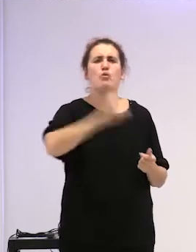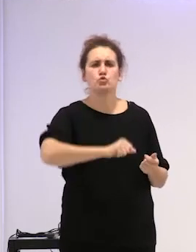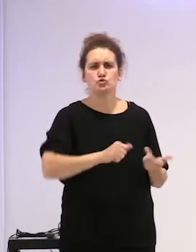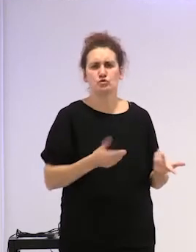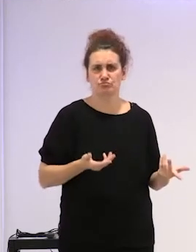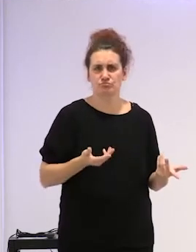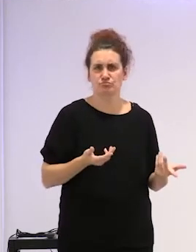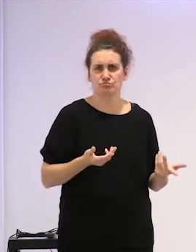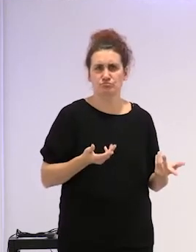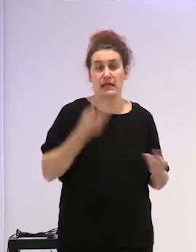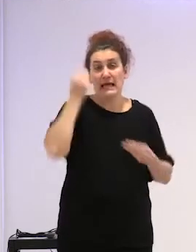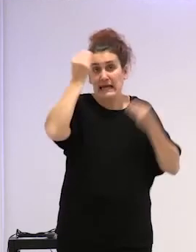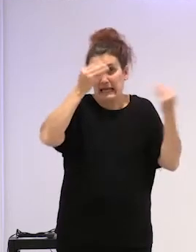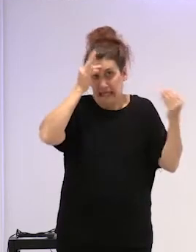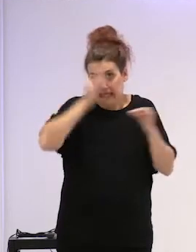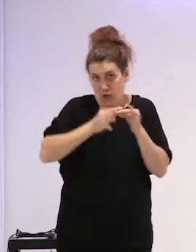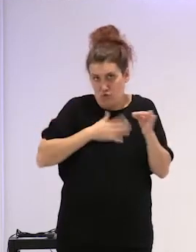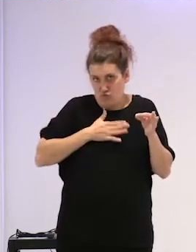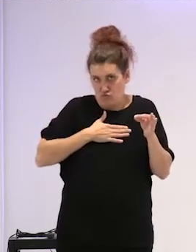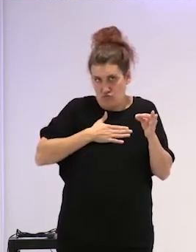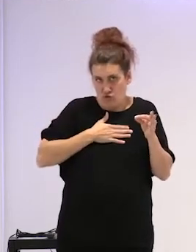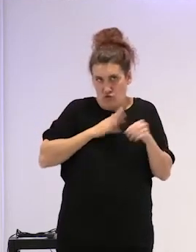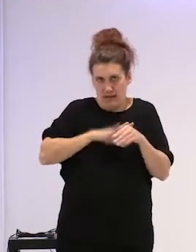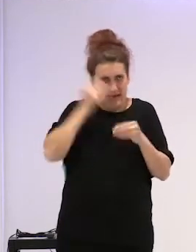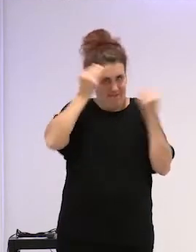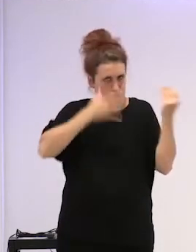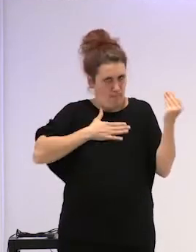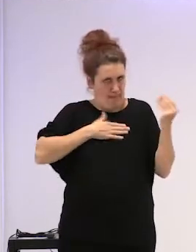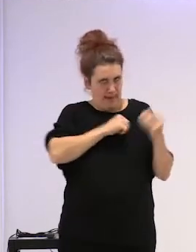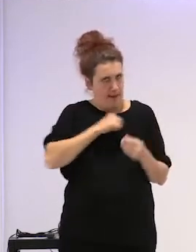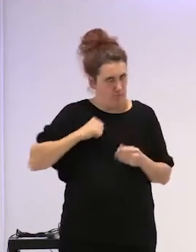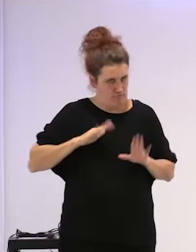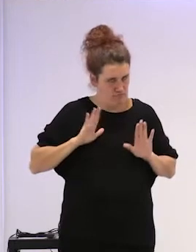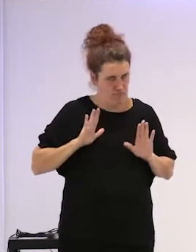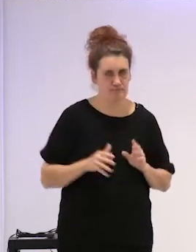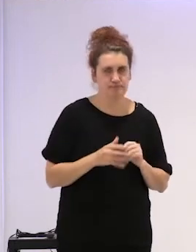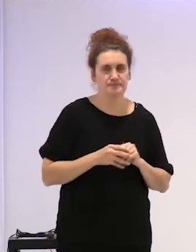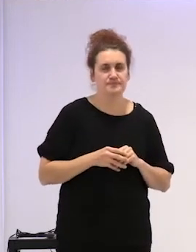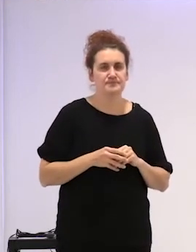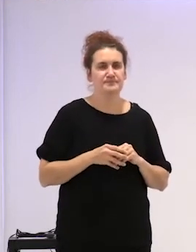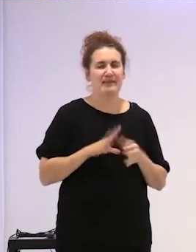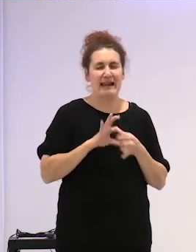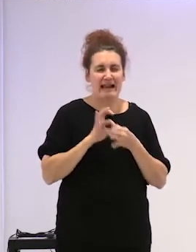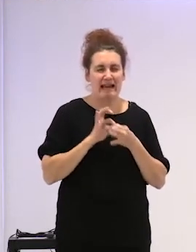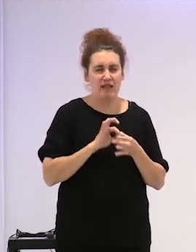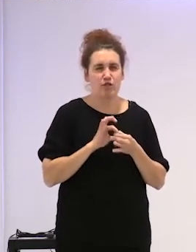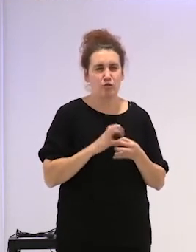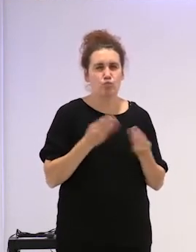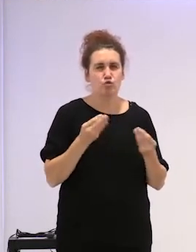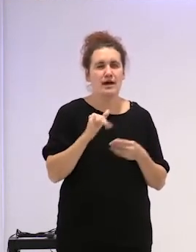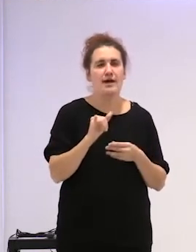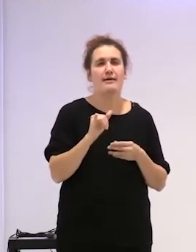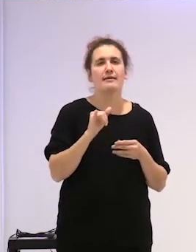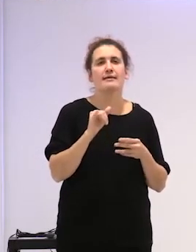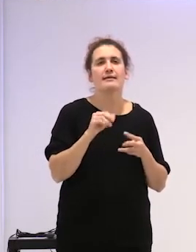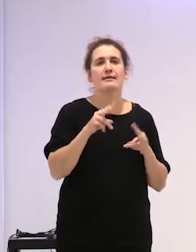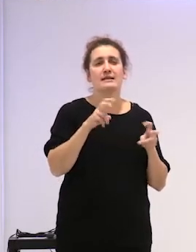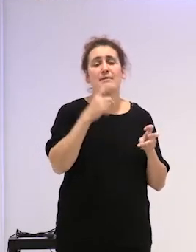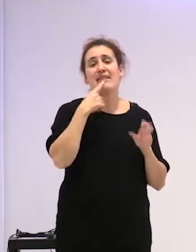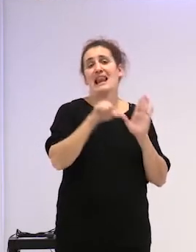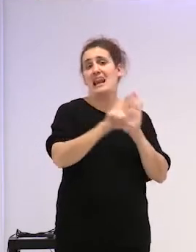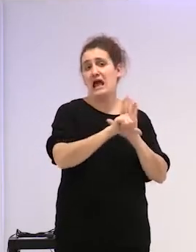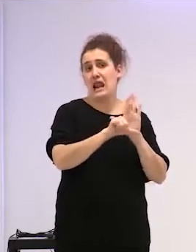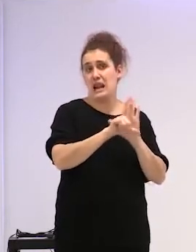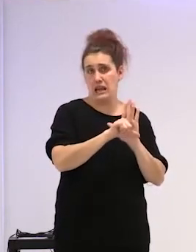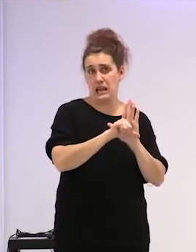Creo yo, y eso ya es mi propia reflexión, que tiene mucho que ver, que viene de lo legal,